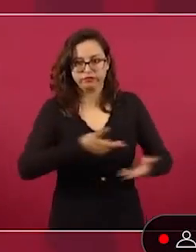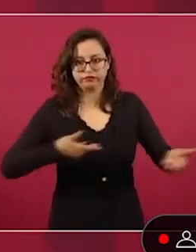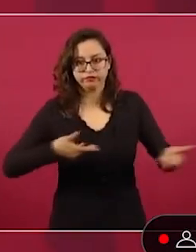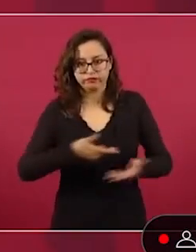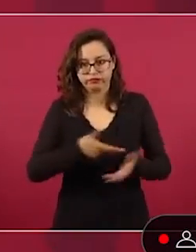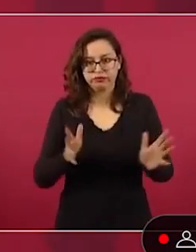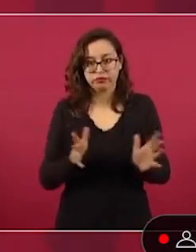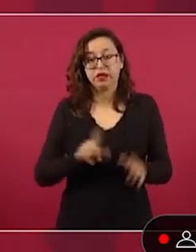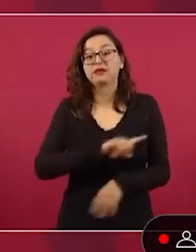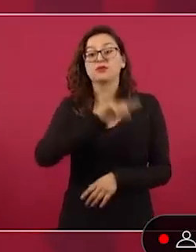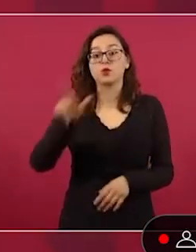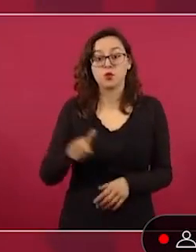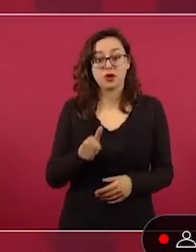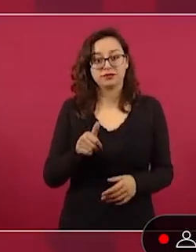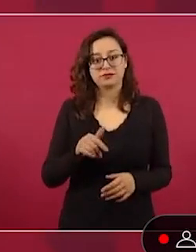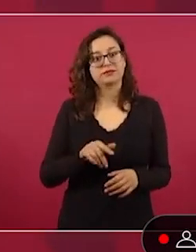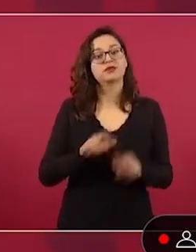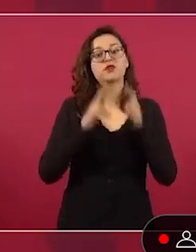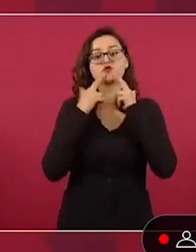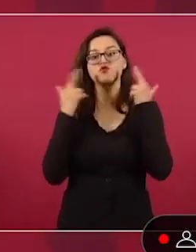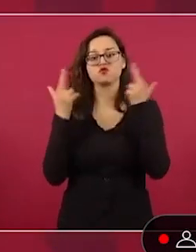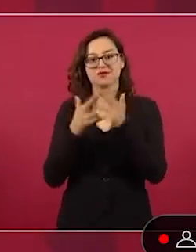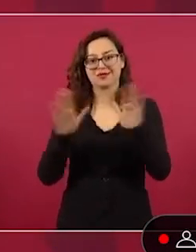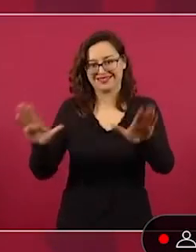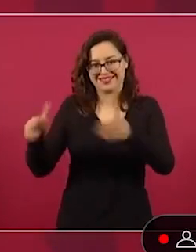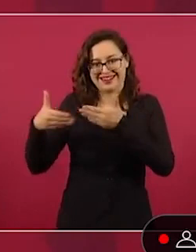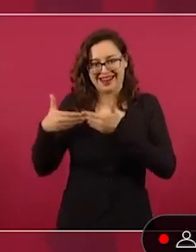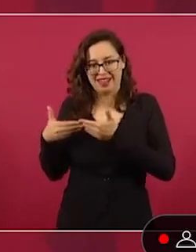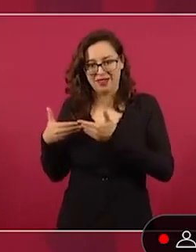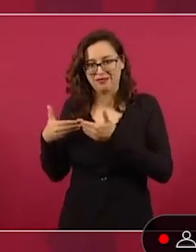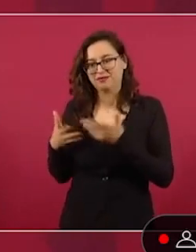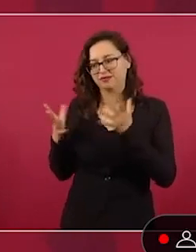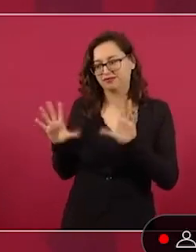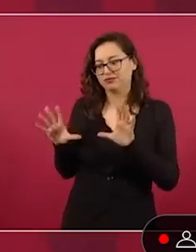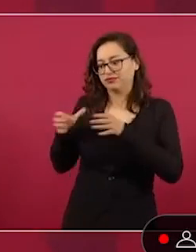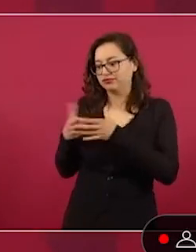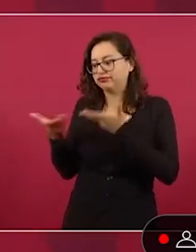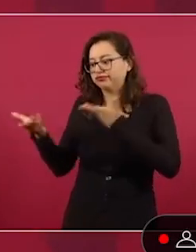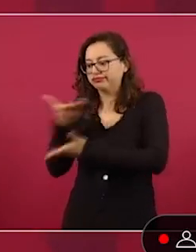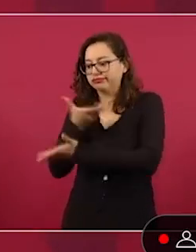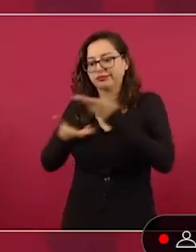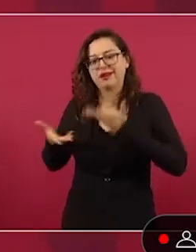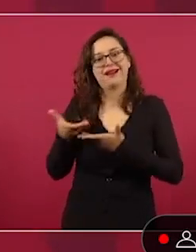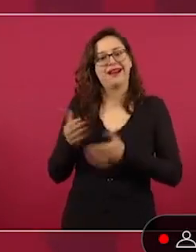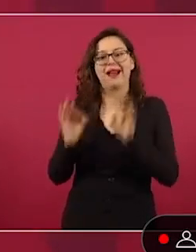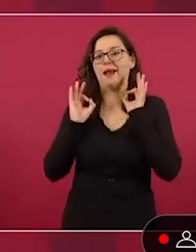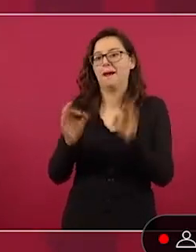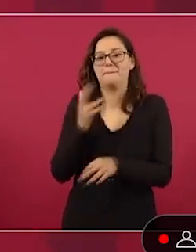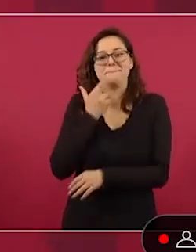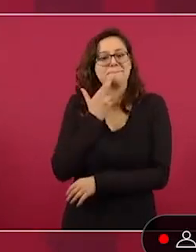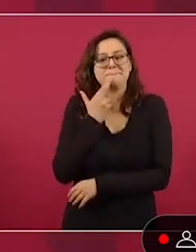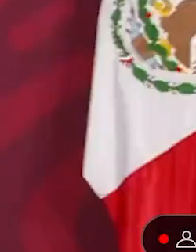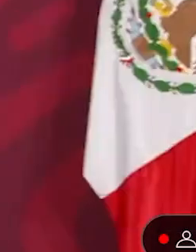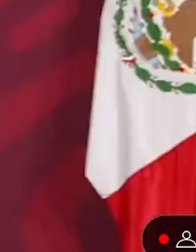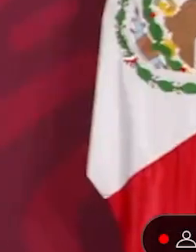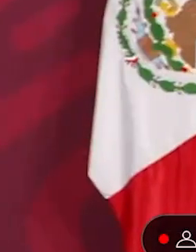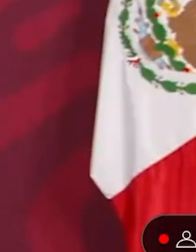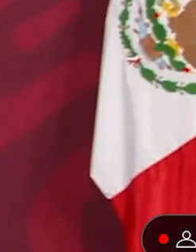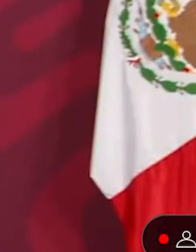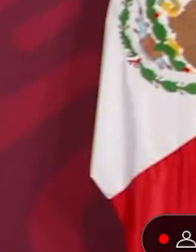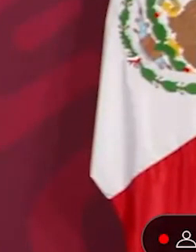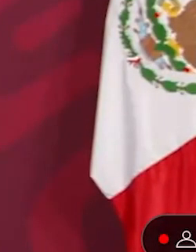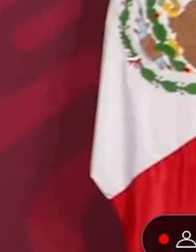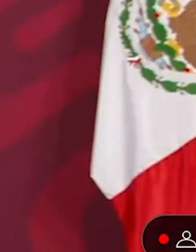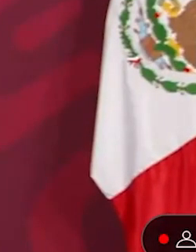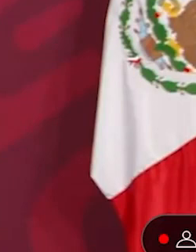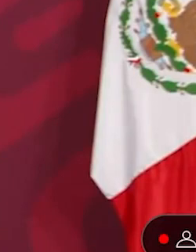mejor. Estaba muy contento, mucho muy contento y